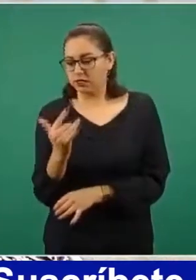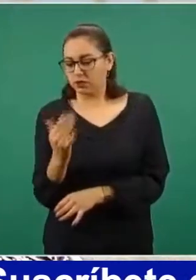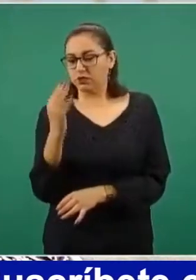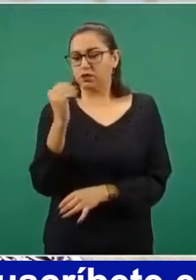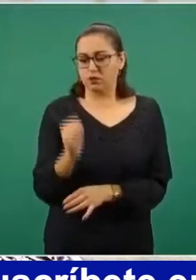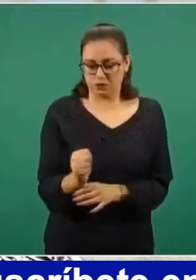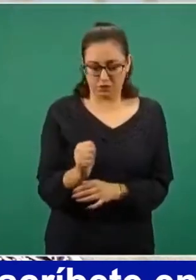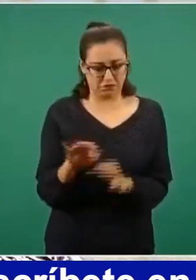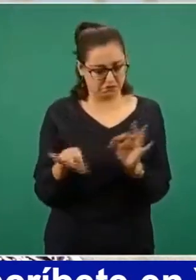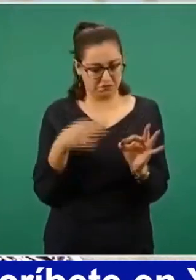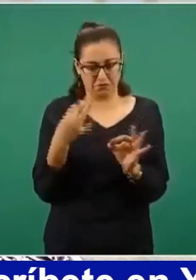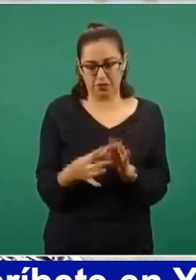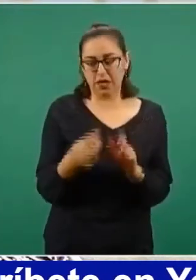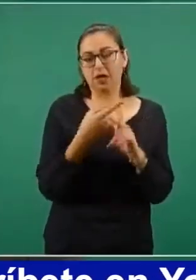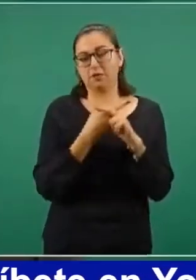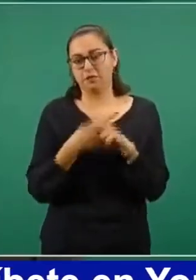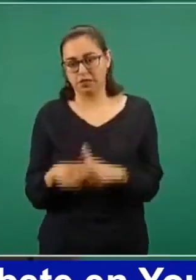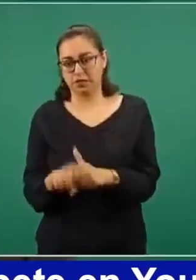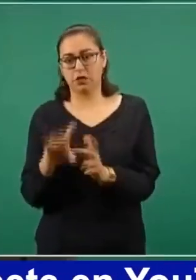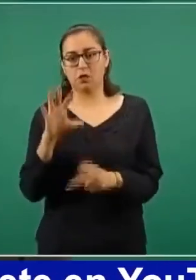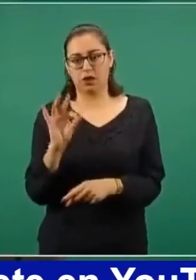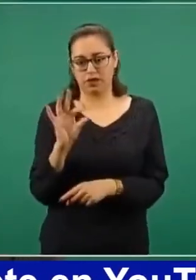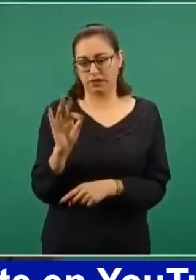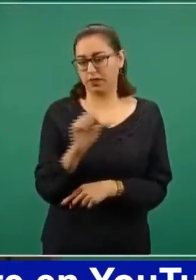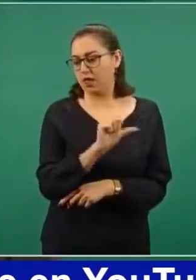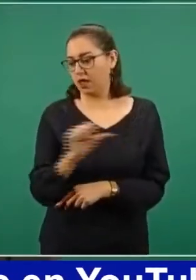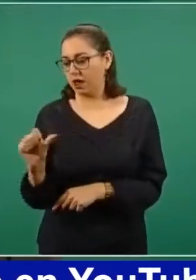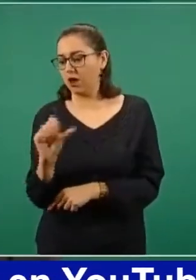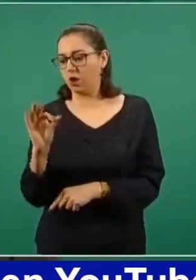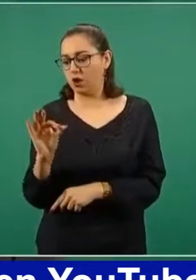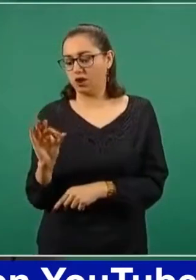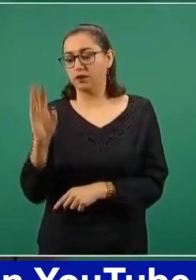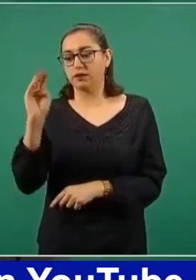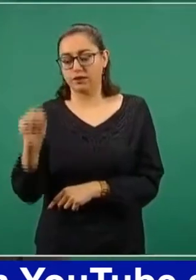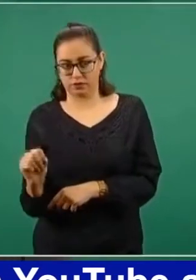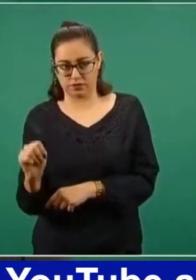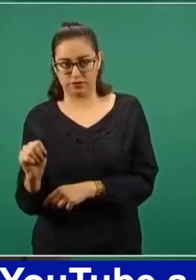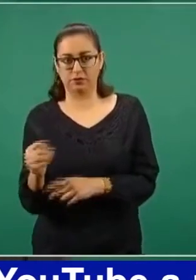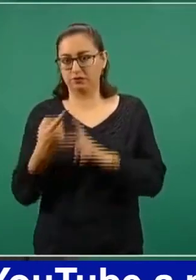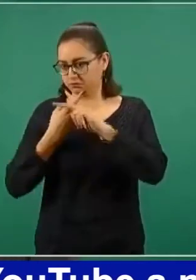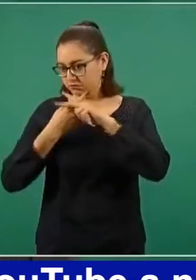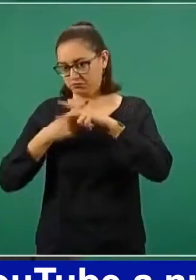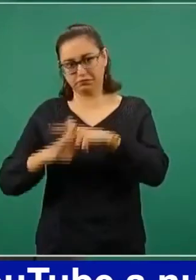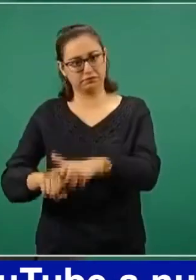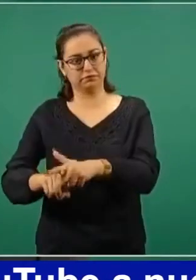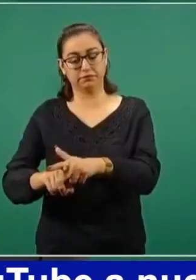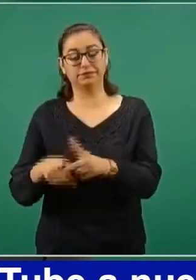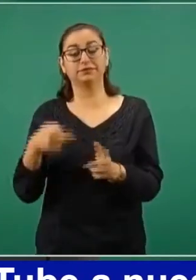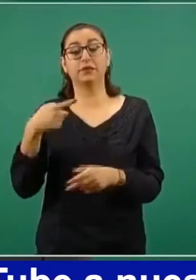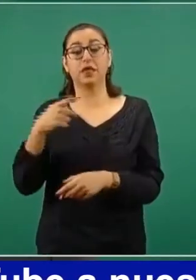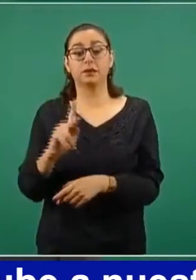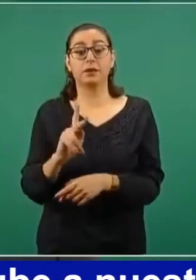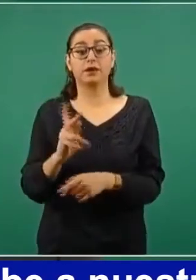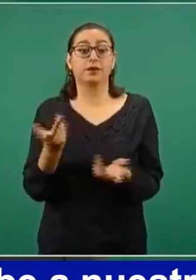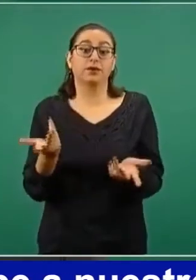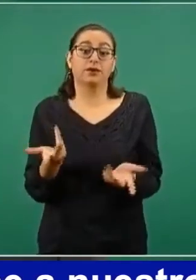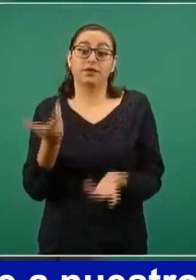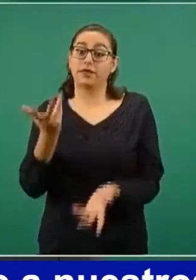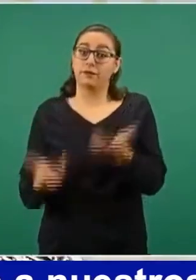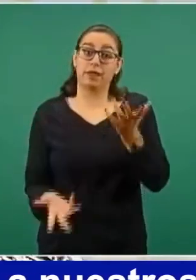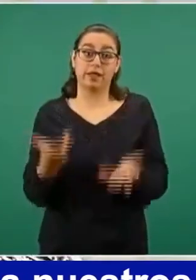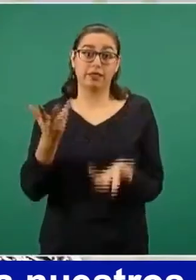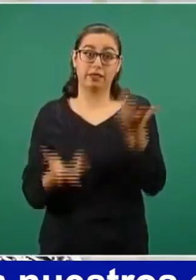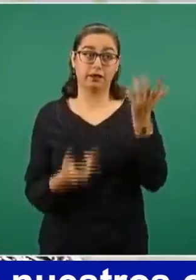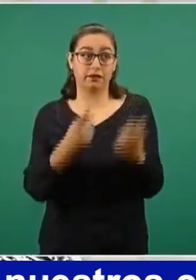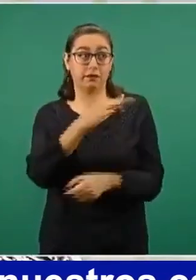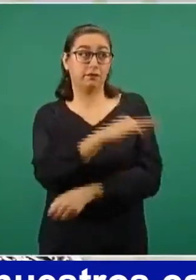empieza 40 a 49. El otro factor que es muy determinante de la velocidad de vacunación es la cantidad de vacunas que